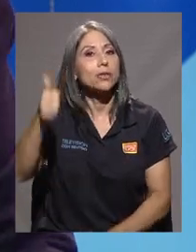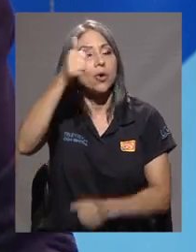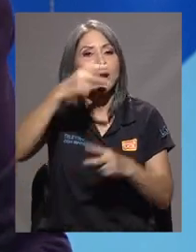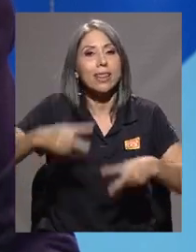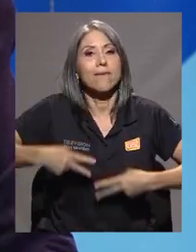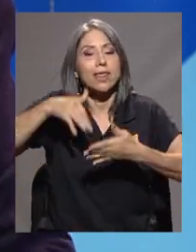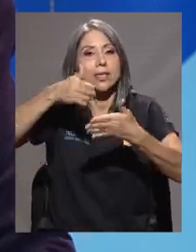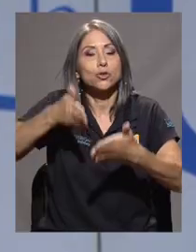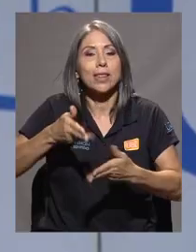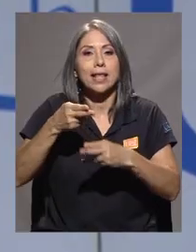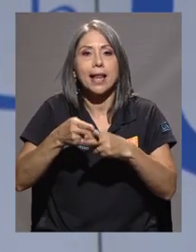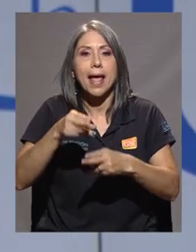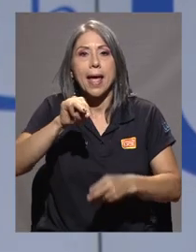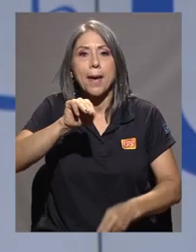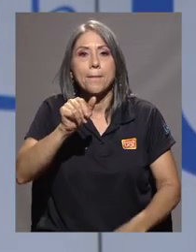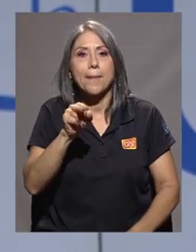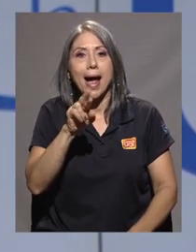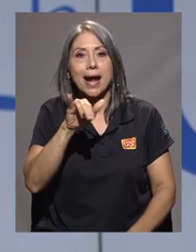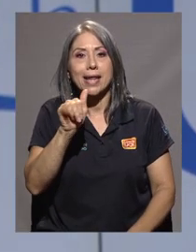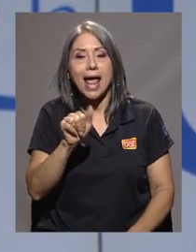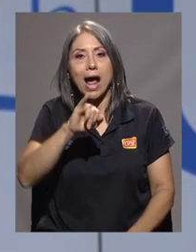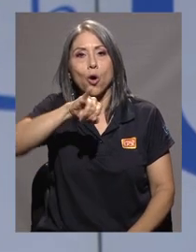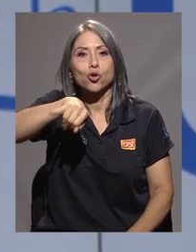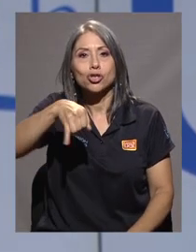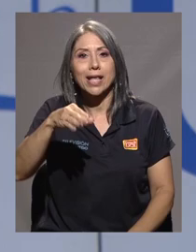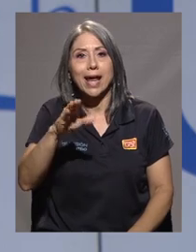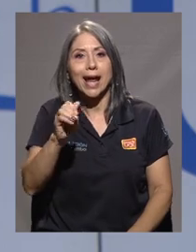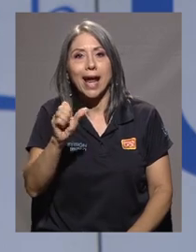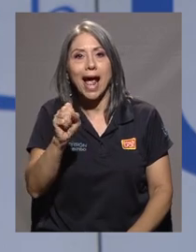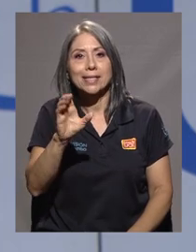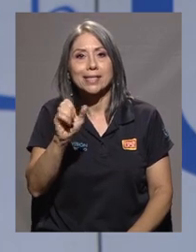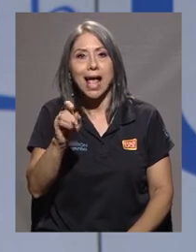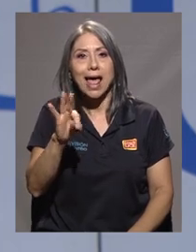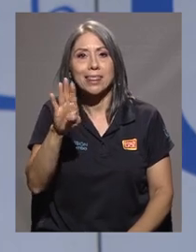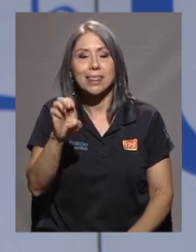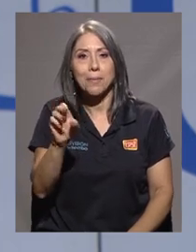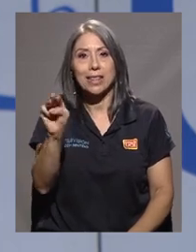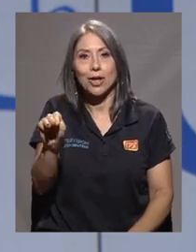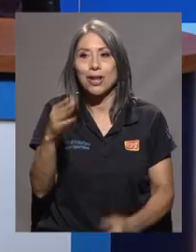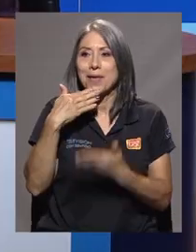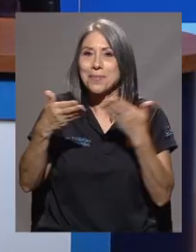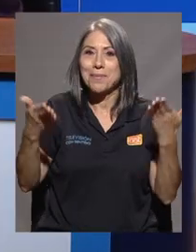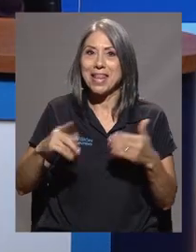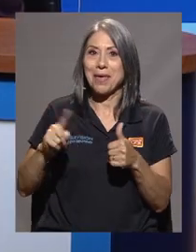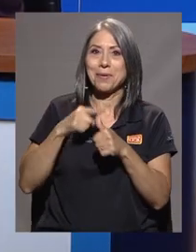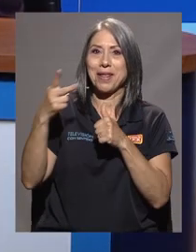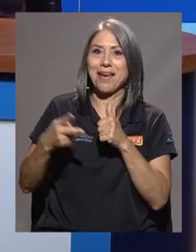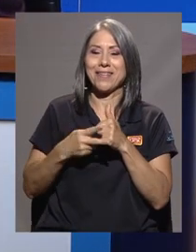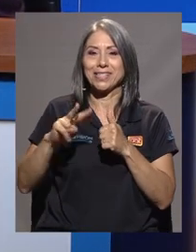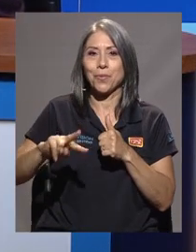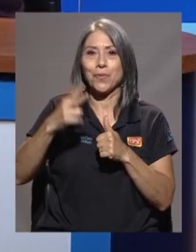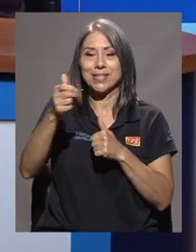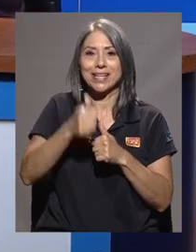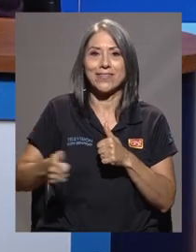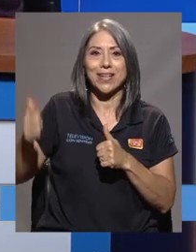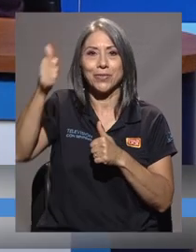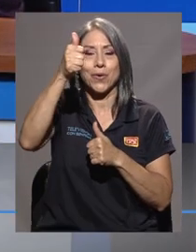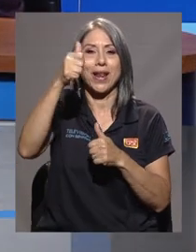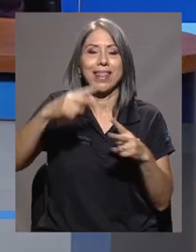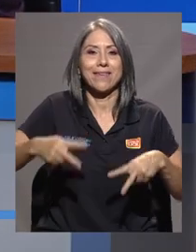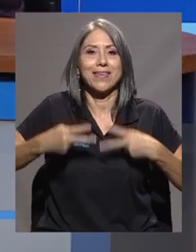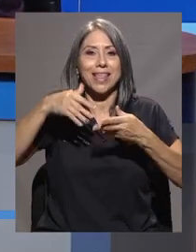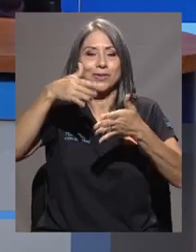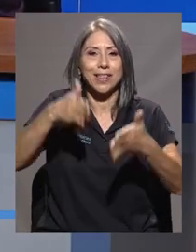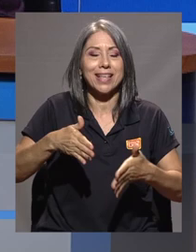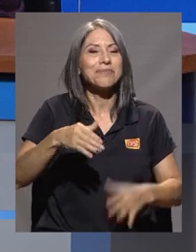Estudiantil de la institución, María José Cascante Matamoros. Bienvenida, María José, desde la U, por su primera vez acá en Desde la U como Vicerrectora de